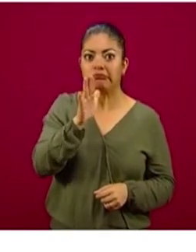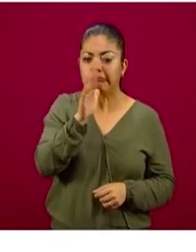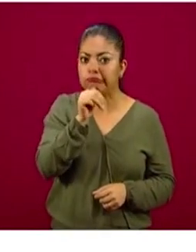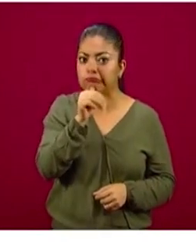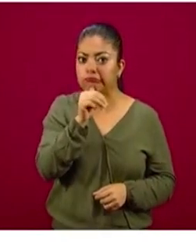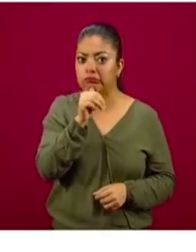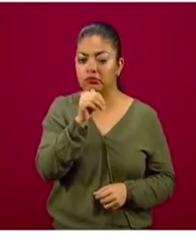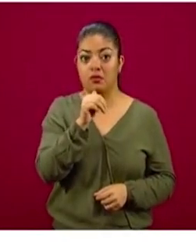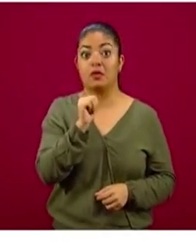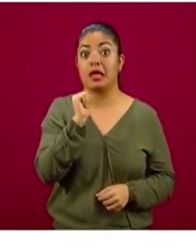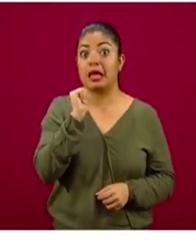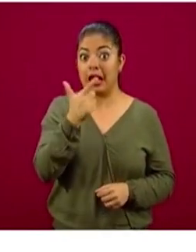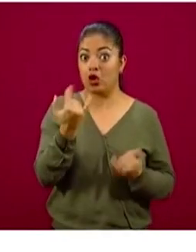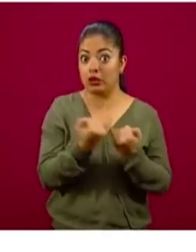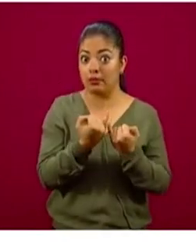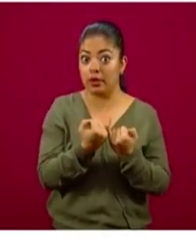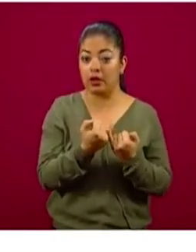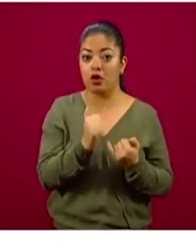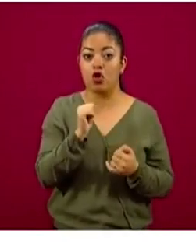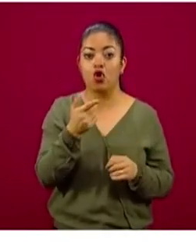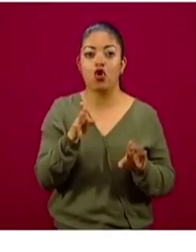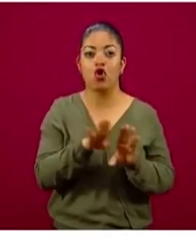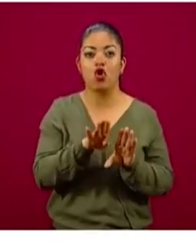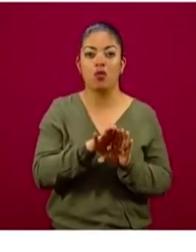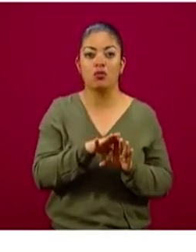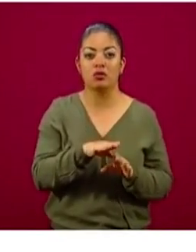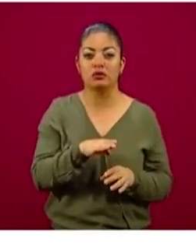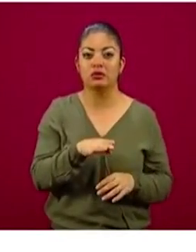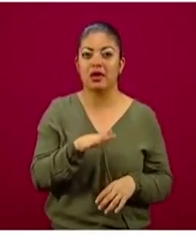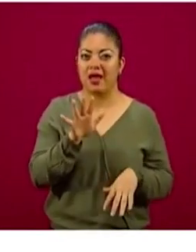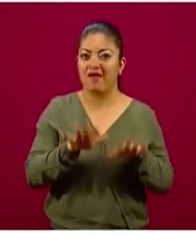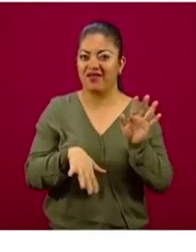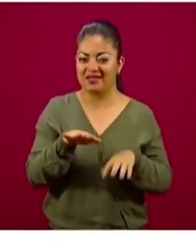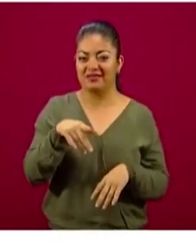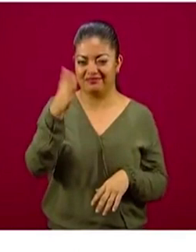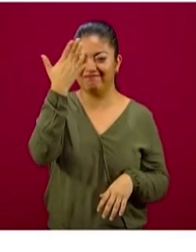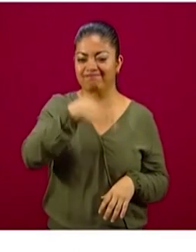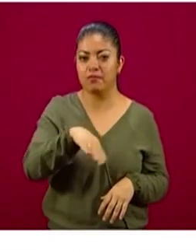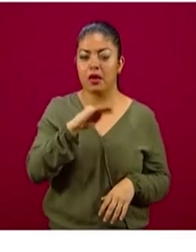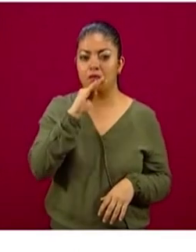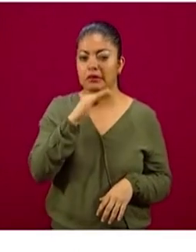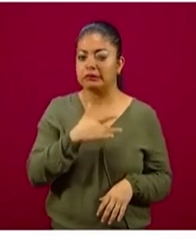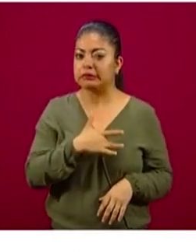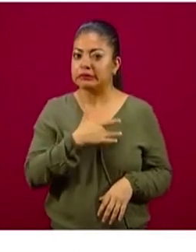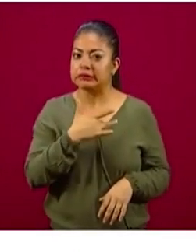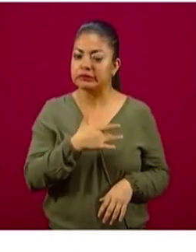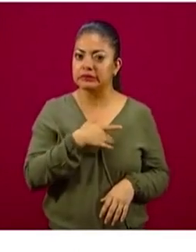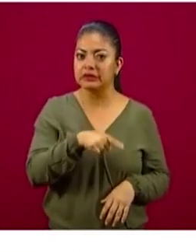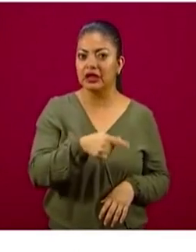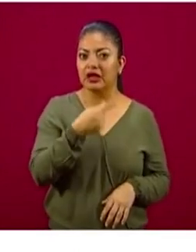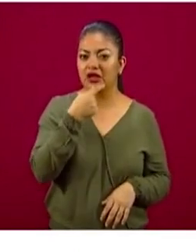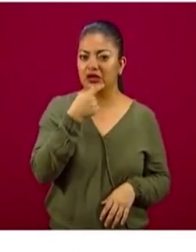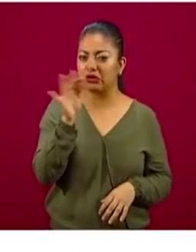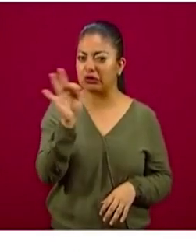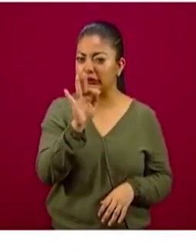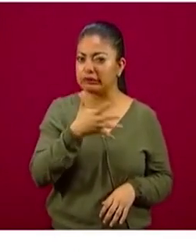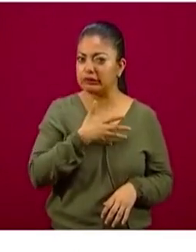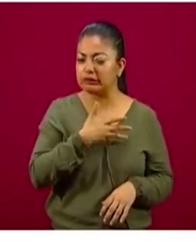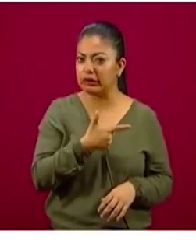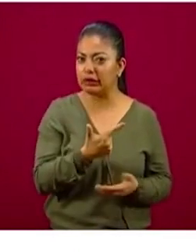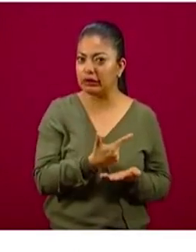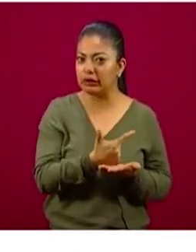muy… como esa sensación que tienen sobre todo las mamás, que ven al niño muy enfermo.